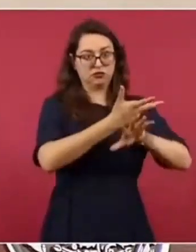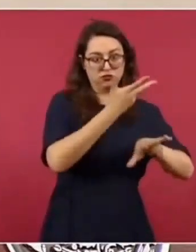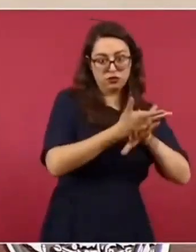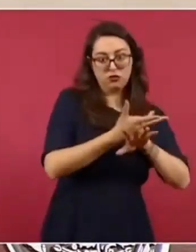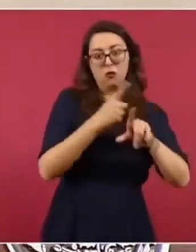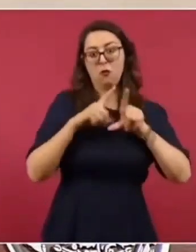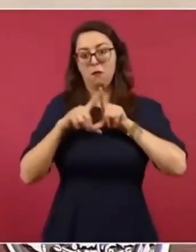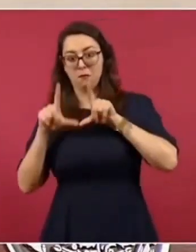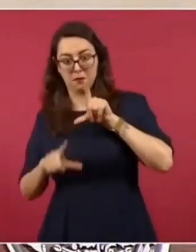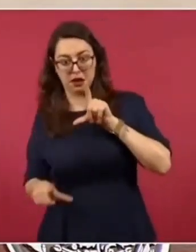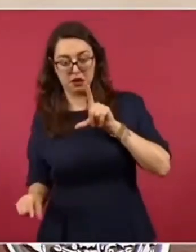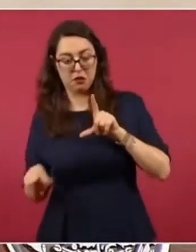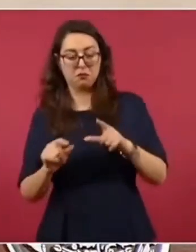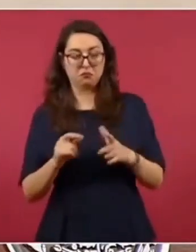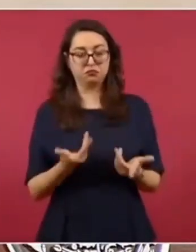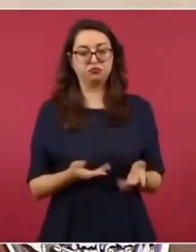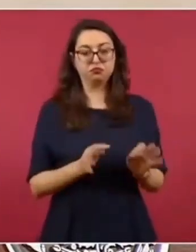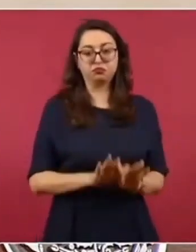dos naciones,